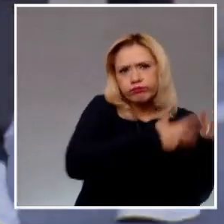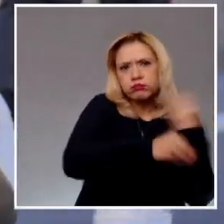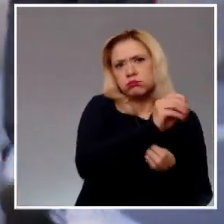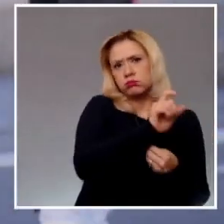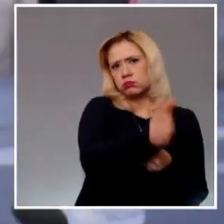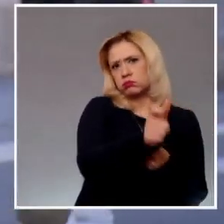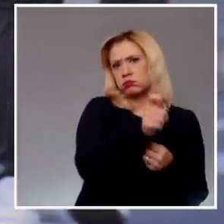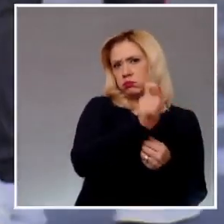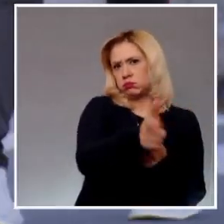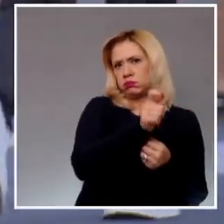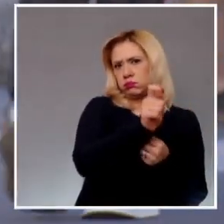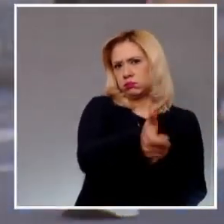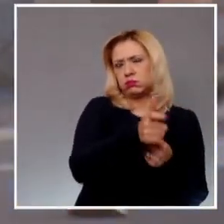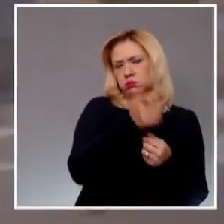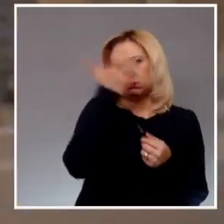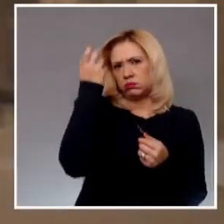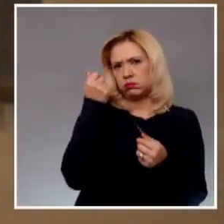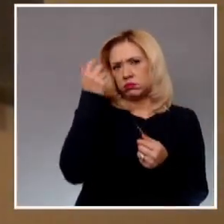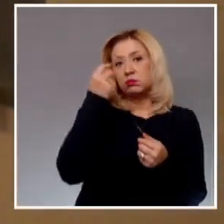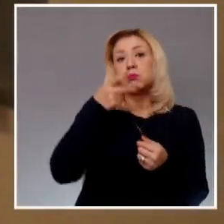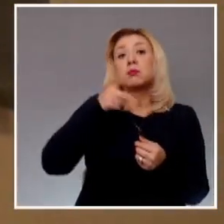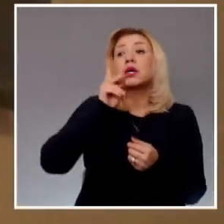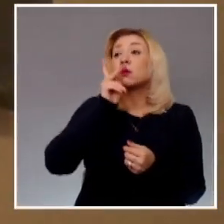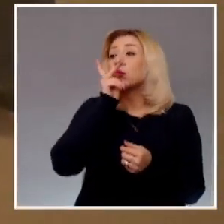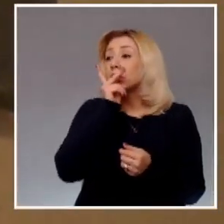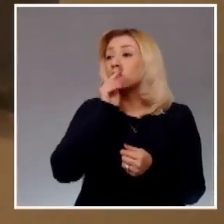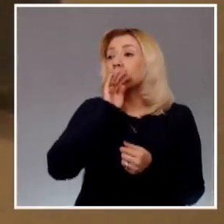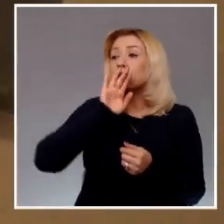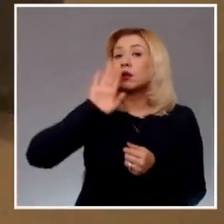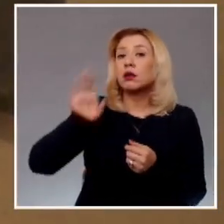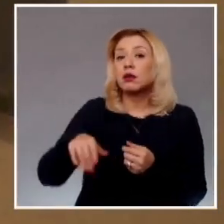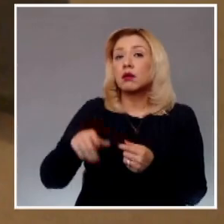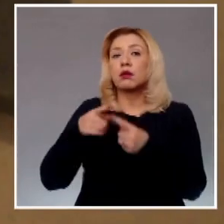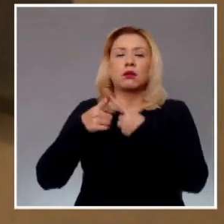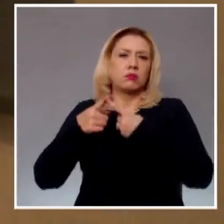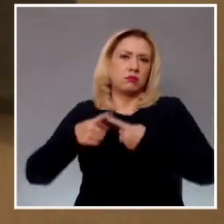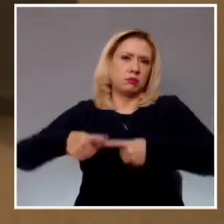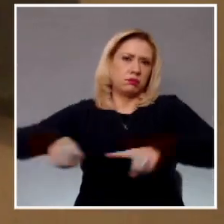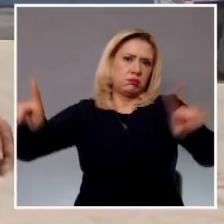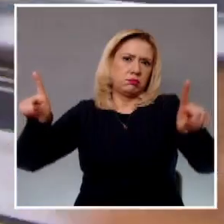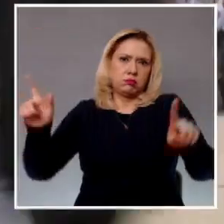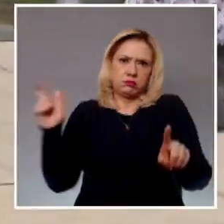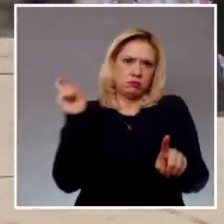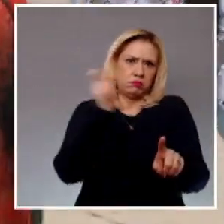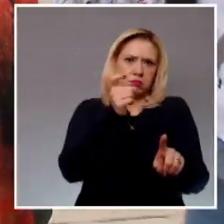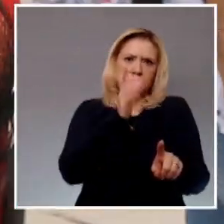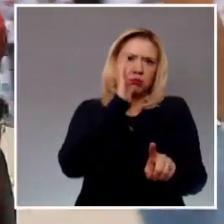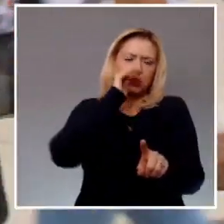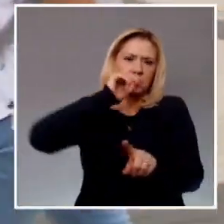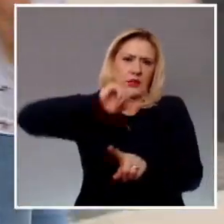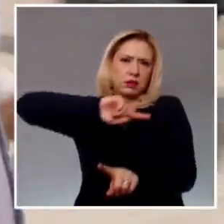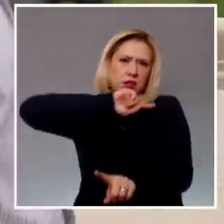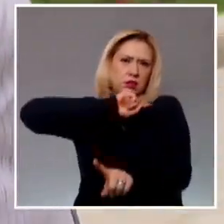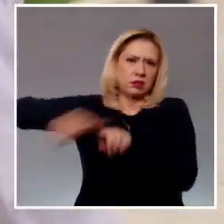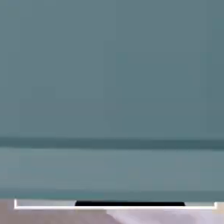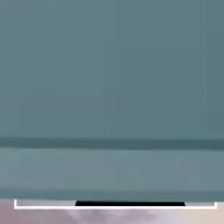dependencia con el trabajador fallecido y con ello la posibilidad de recibir la pensión por ascendencia.